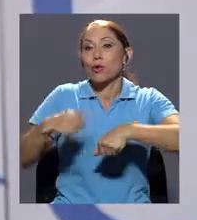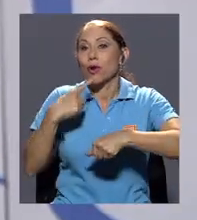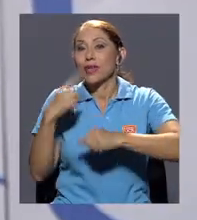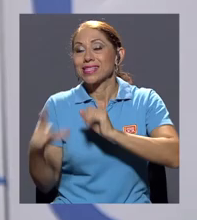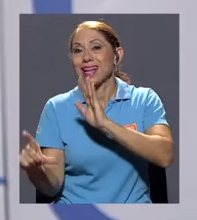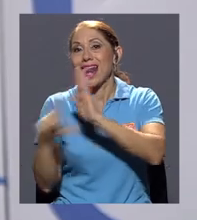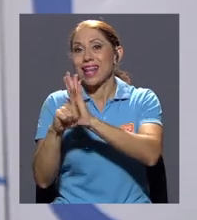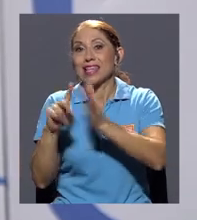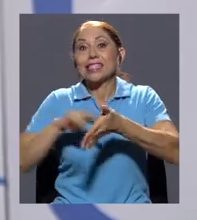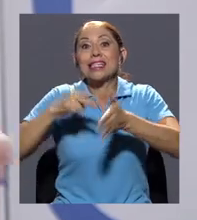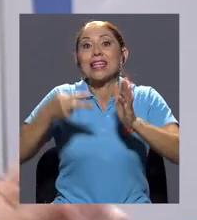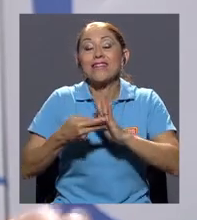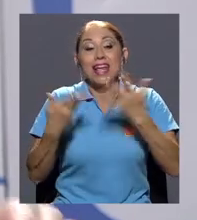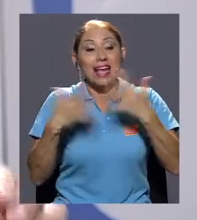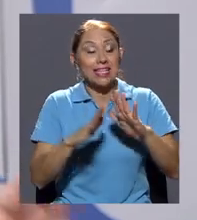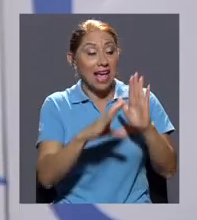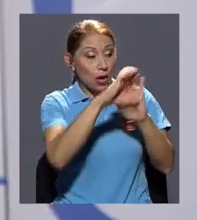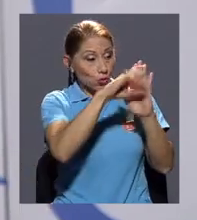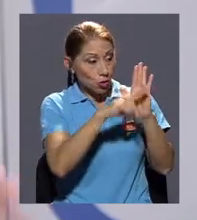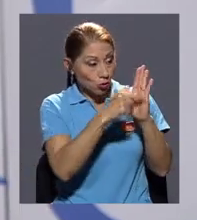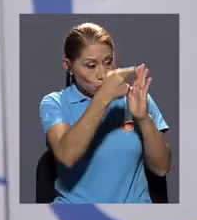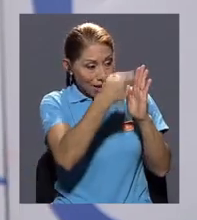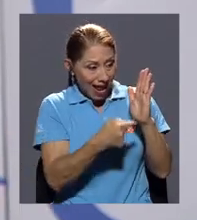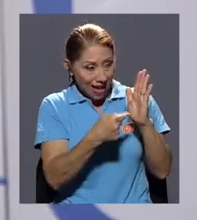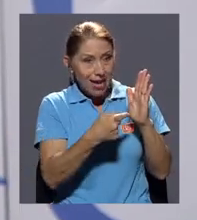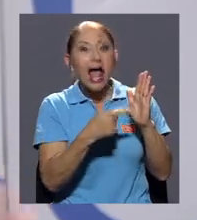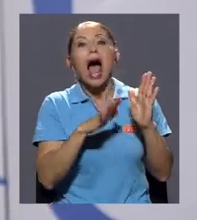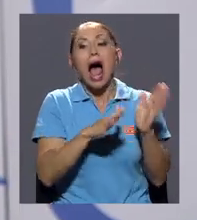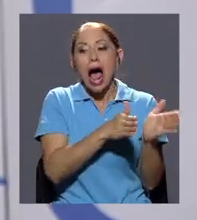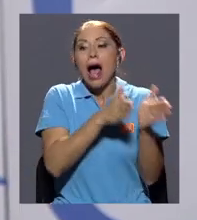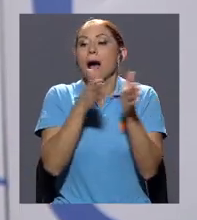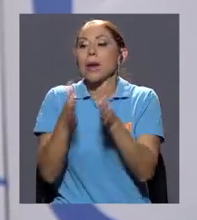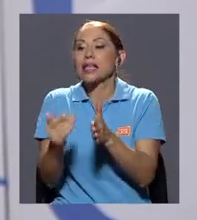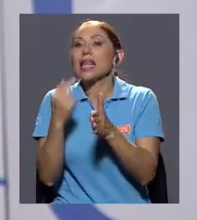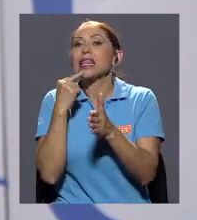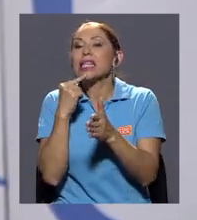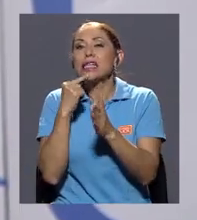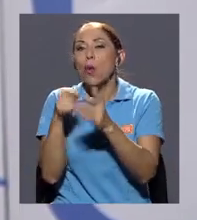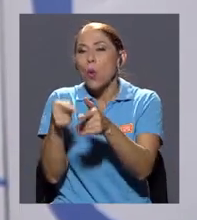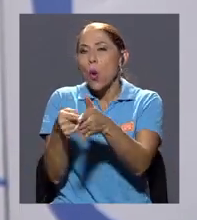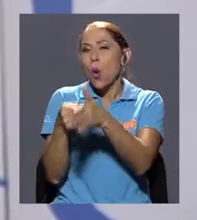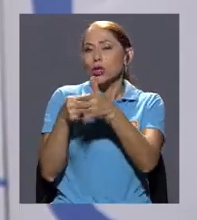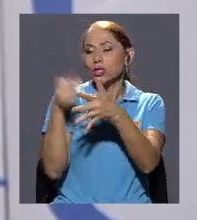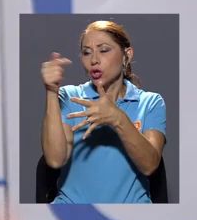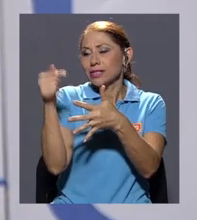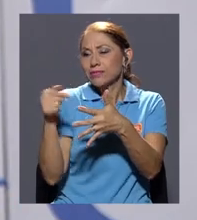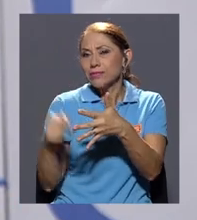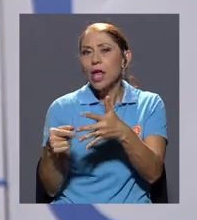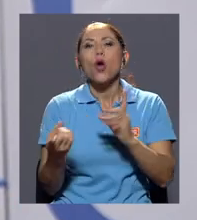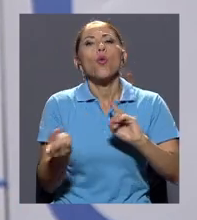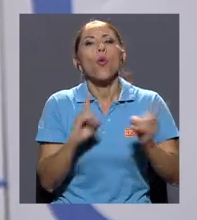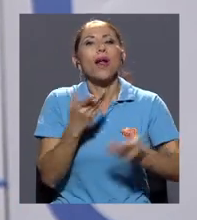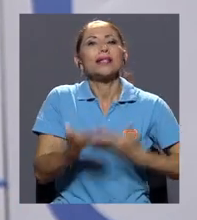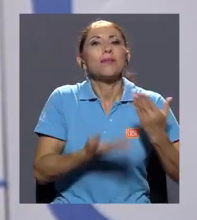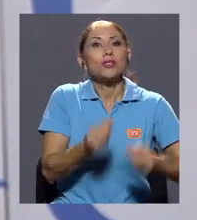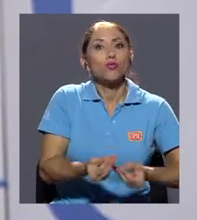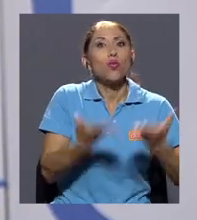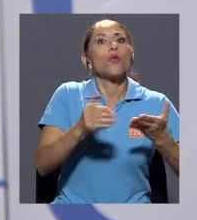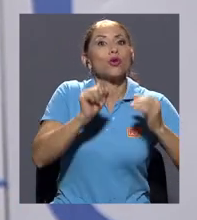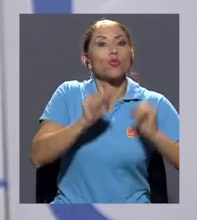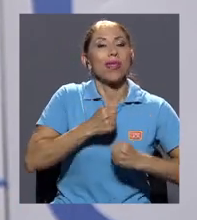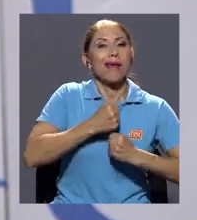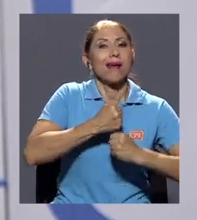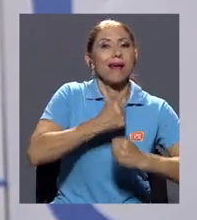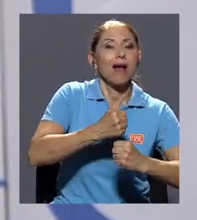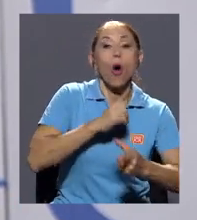remisión de la Constitución a la ley para establecer los detalles, para definir cuáles servicios públicos y cuáles no. ¿Verdad? No es que todos los servicios públicos estén